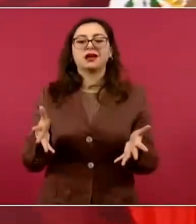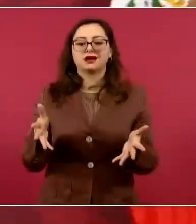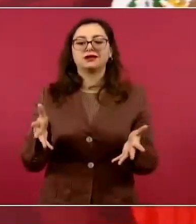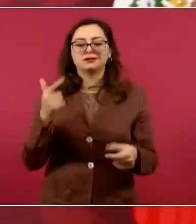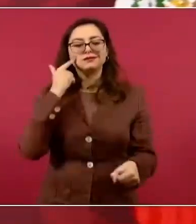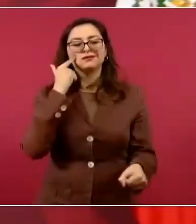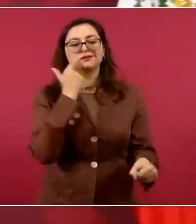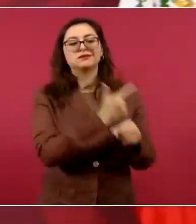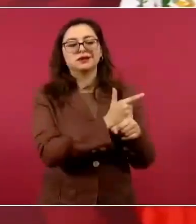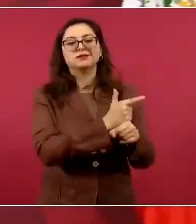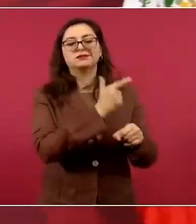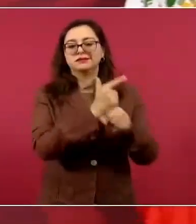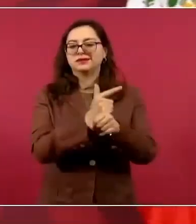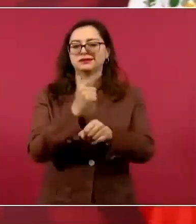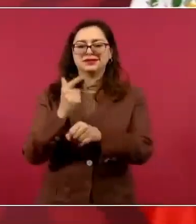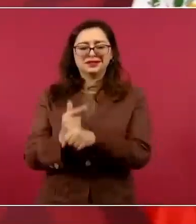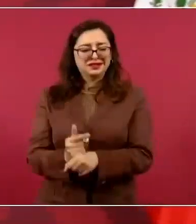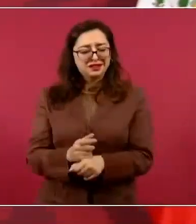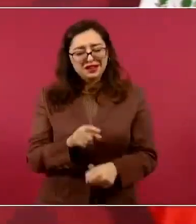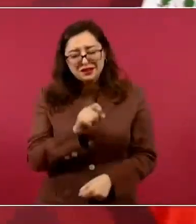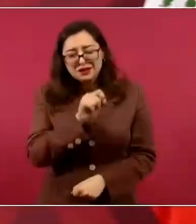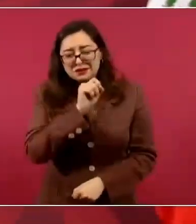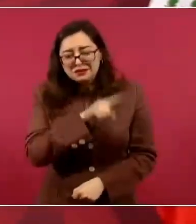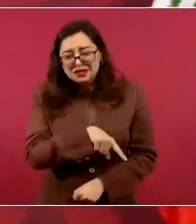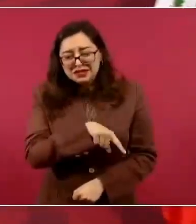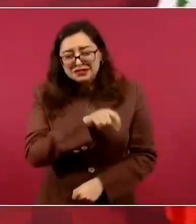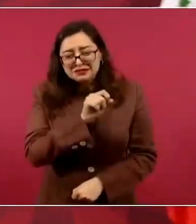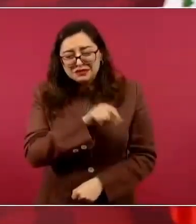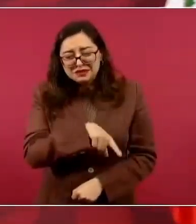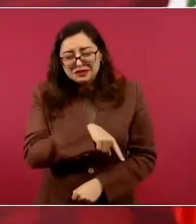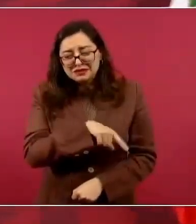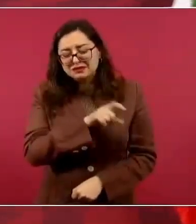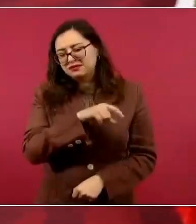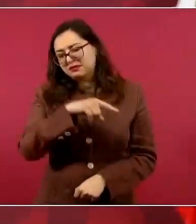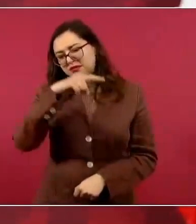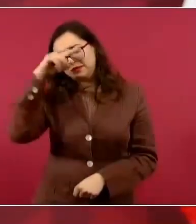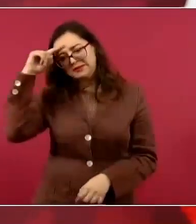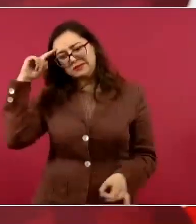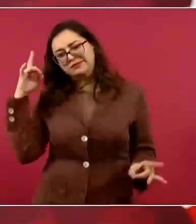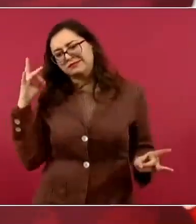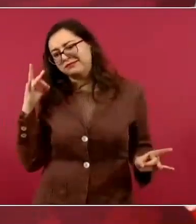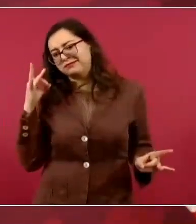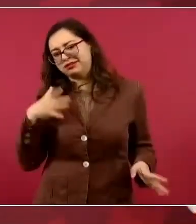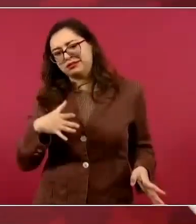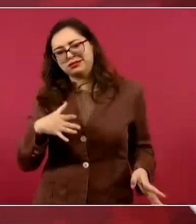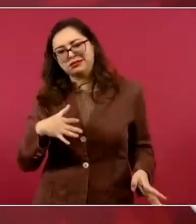harta de la prensa vendida o alquilada.